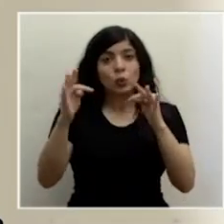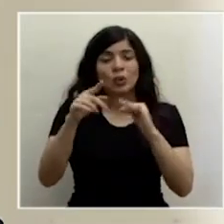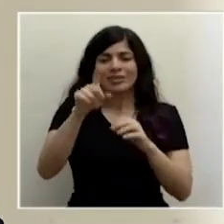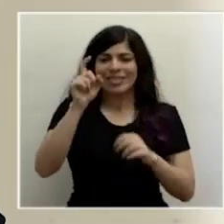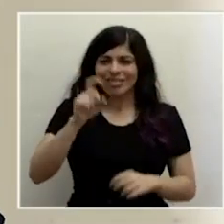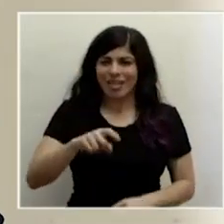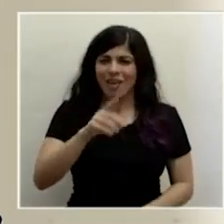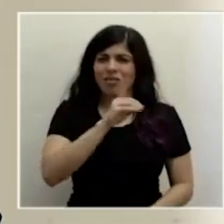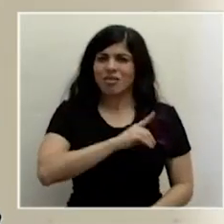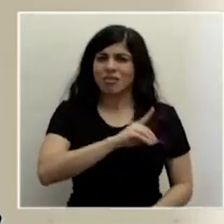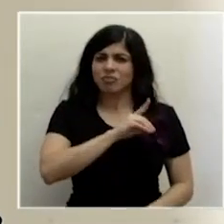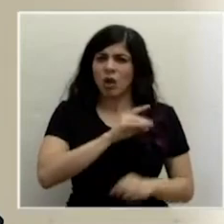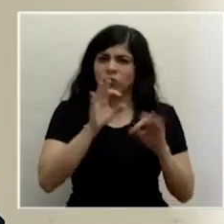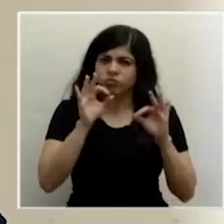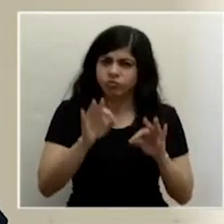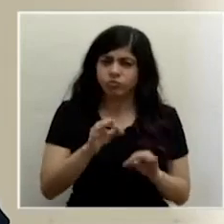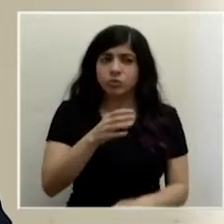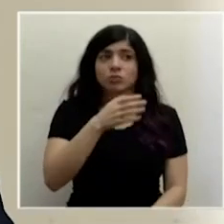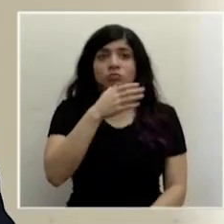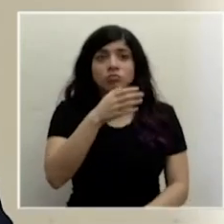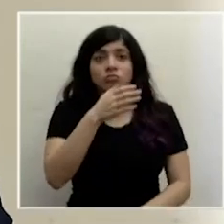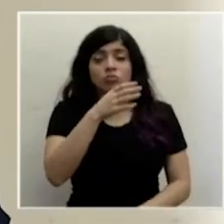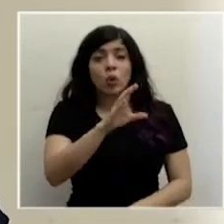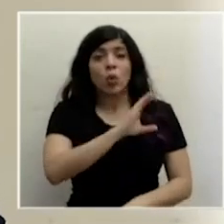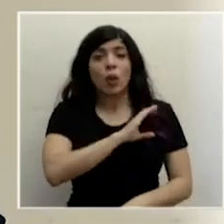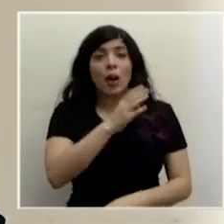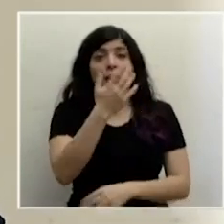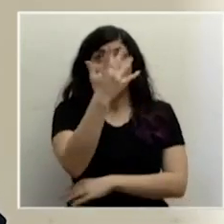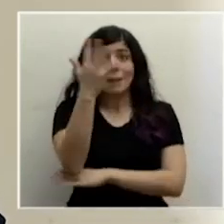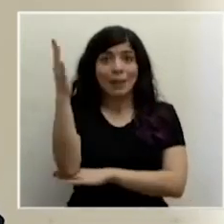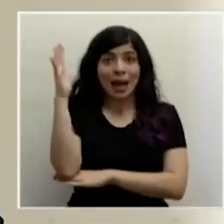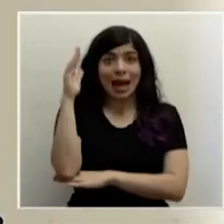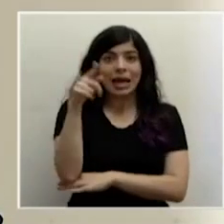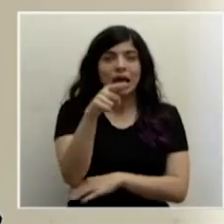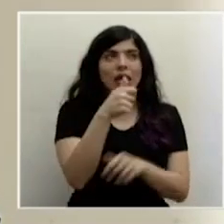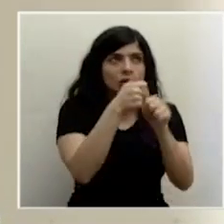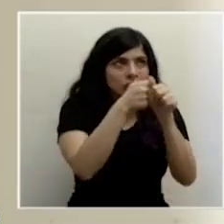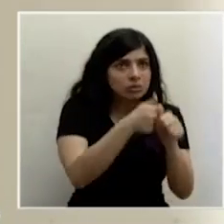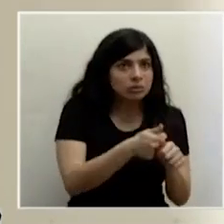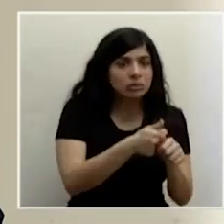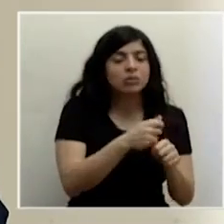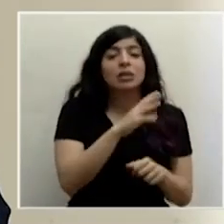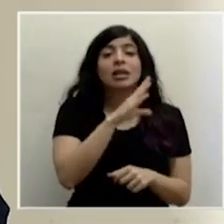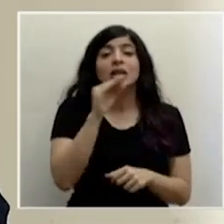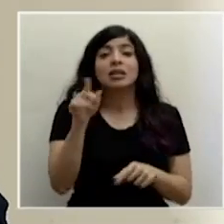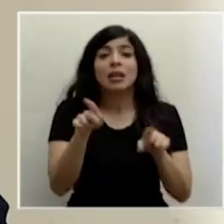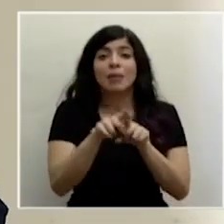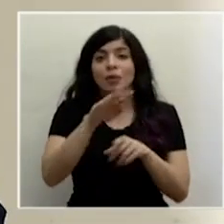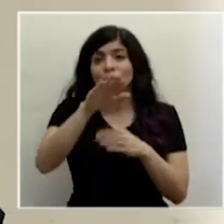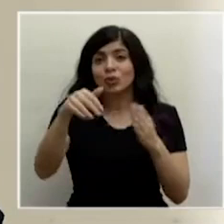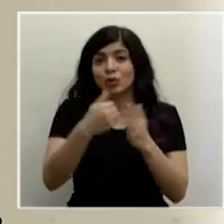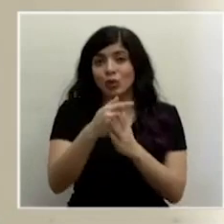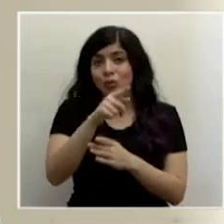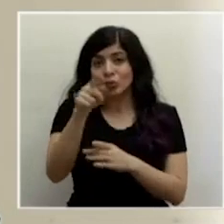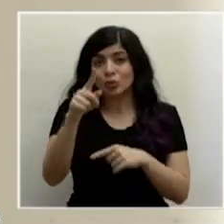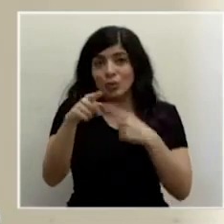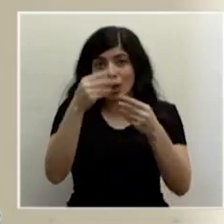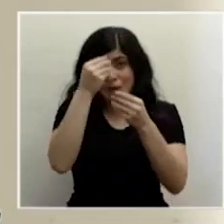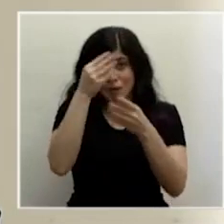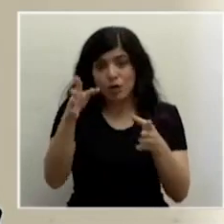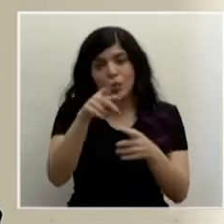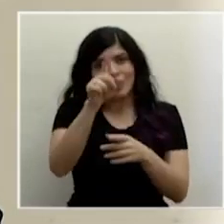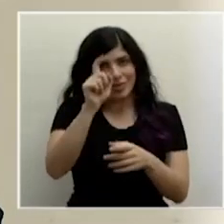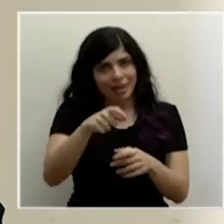disciplinados, que sigan las instrucciones de los guardaparques, que sigan las instrucciones de las cuales ustedes todos van a ser informados.